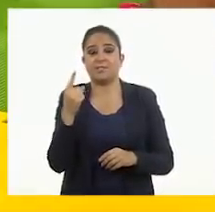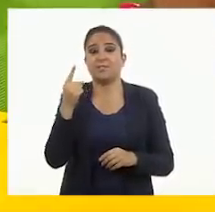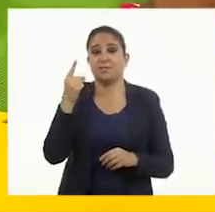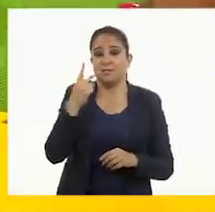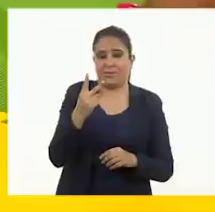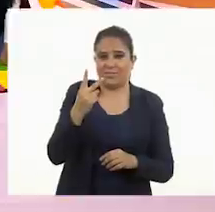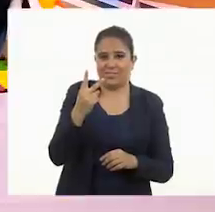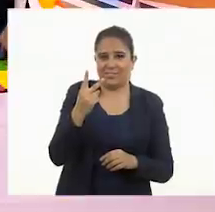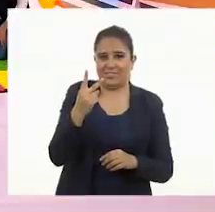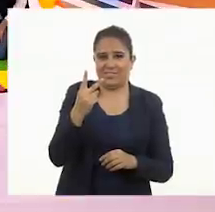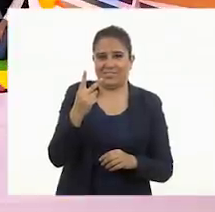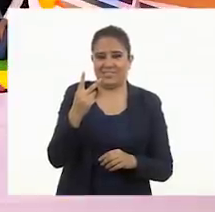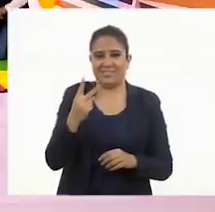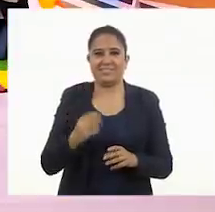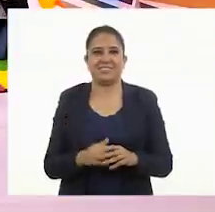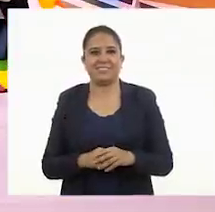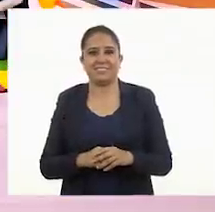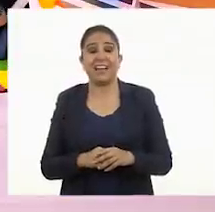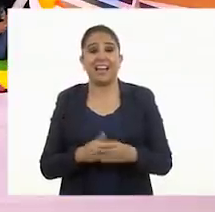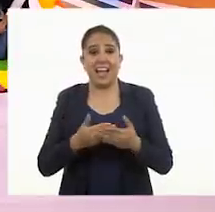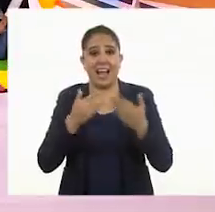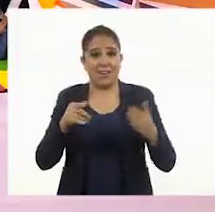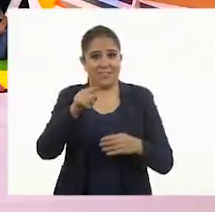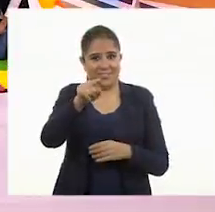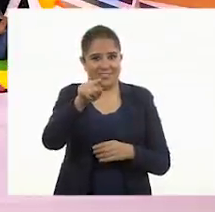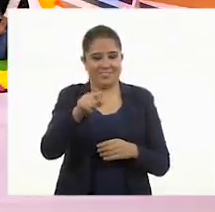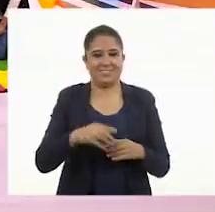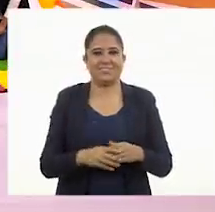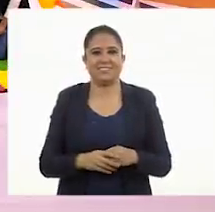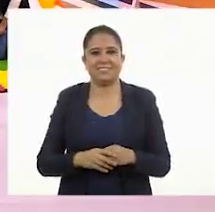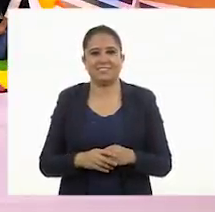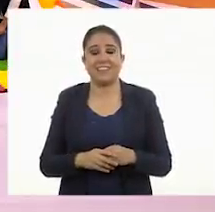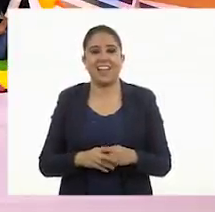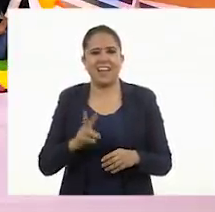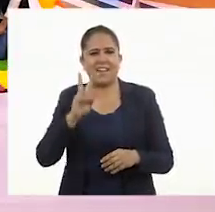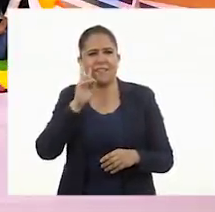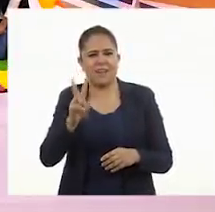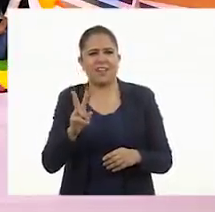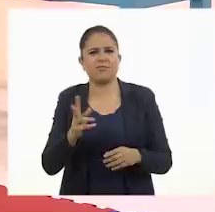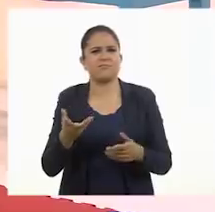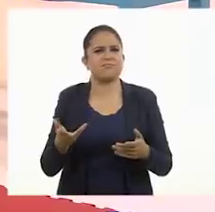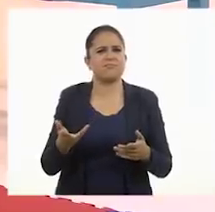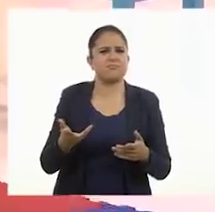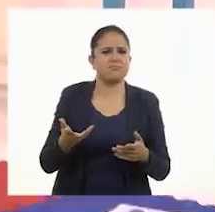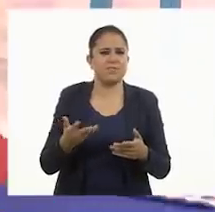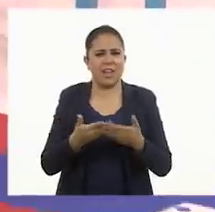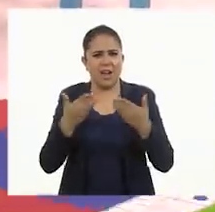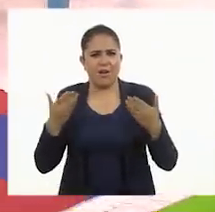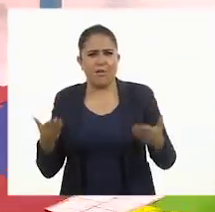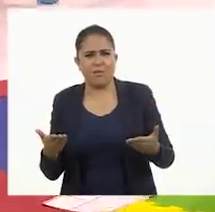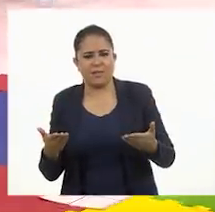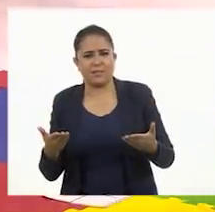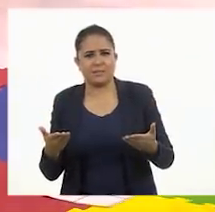Y dos. Tu turno. Muy bien. Veamos qué números me saldrá ahora.